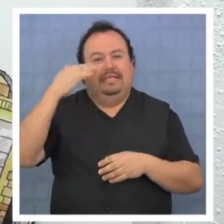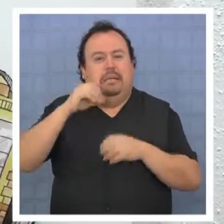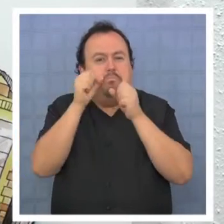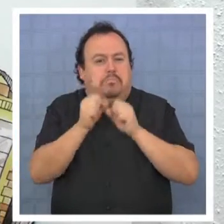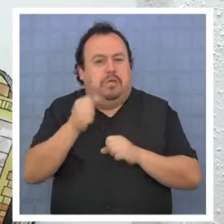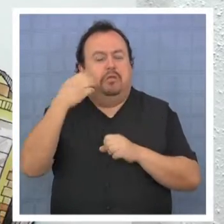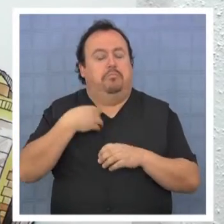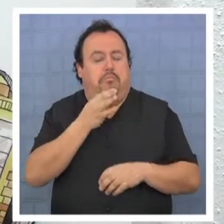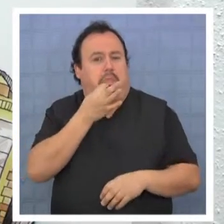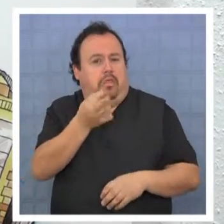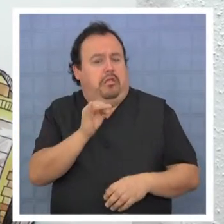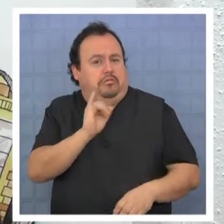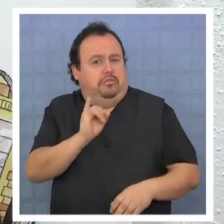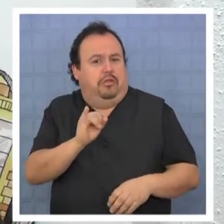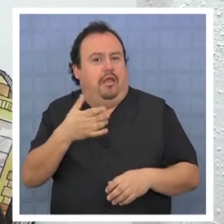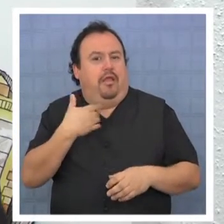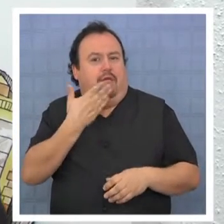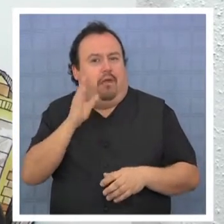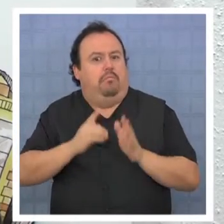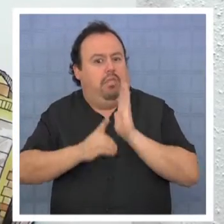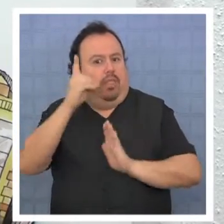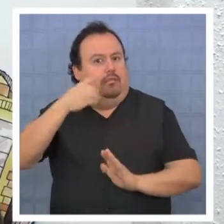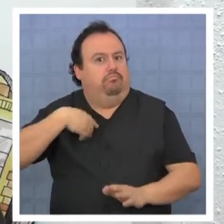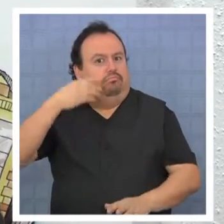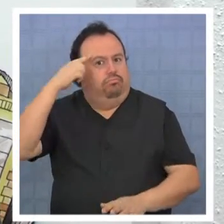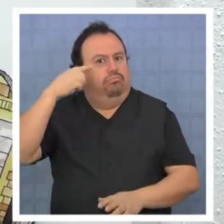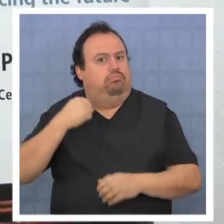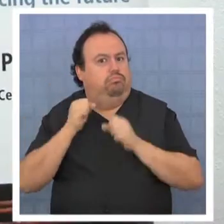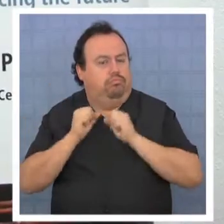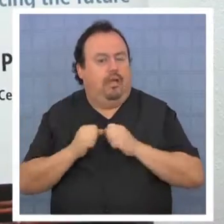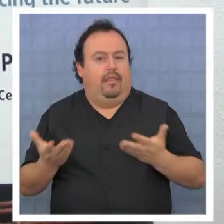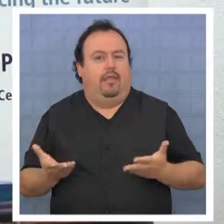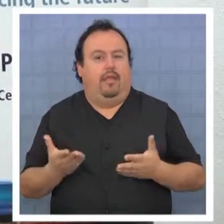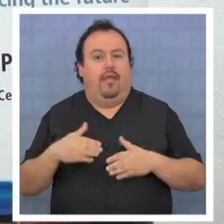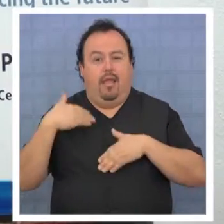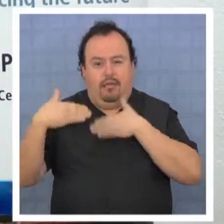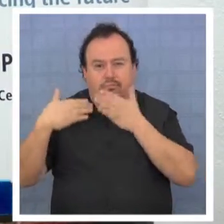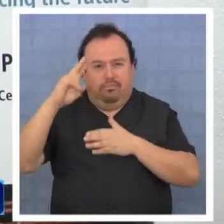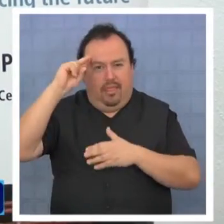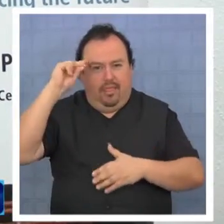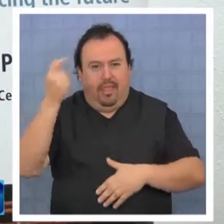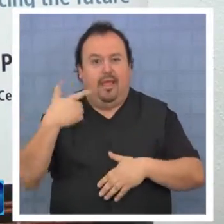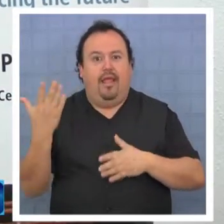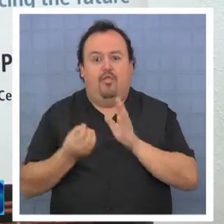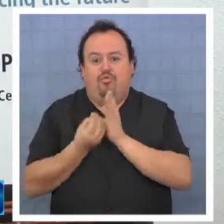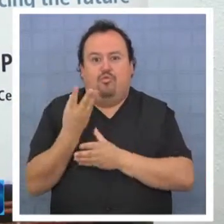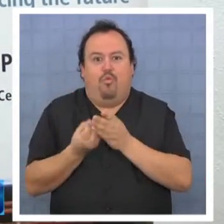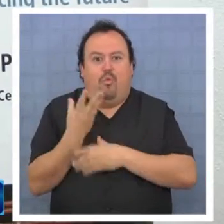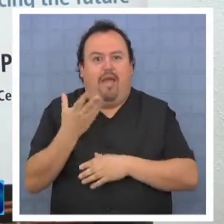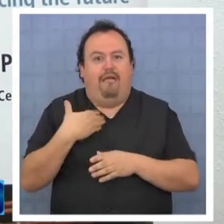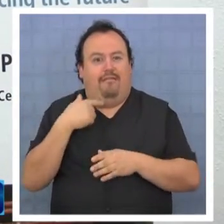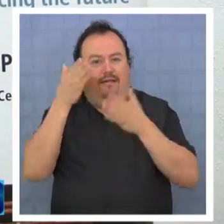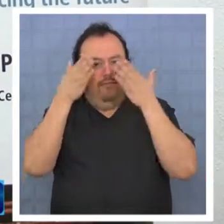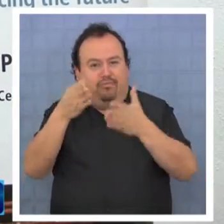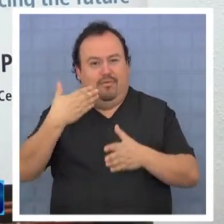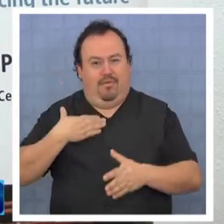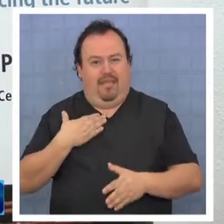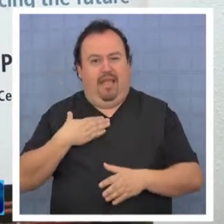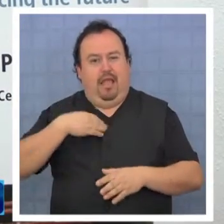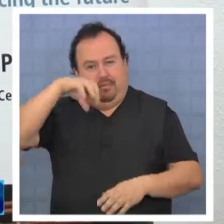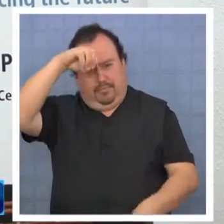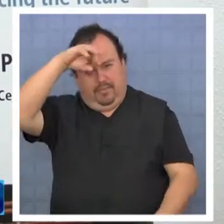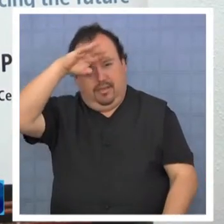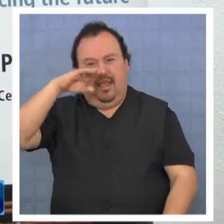nivel las desarrollaron. Así que podemos decir que sí, efectivamente se desarrollan capacidades. El emprendimiento y la innovación son focos estratégicos en nuestra